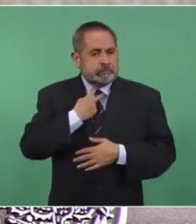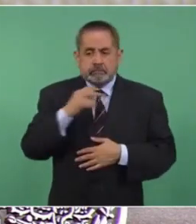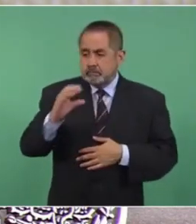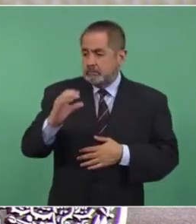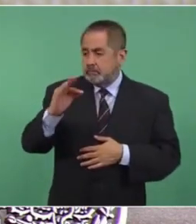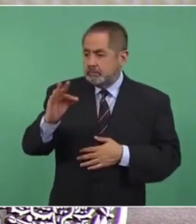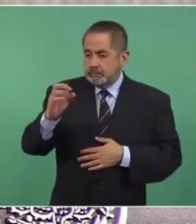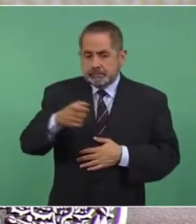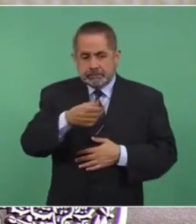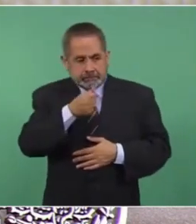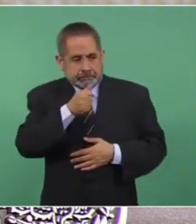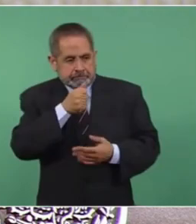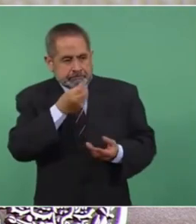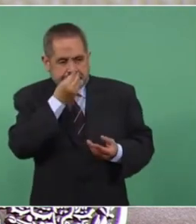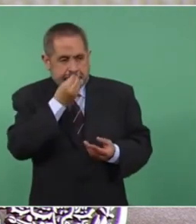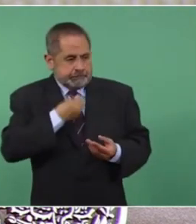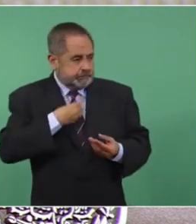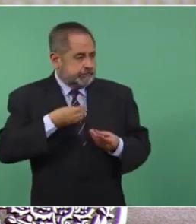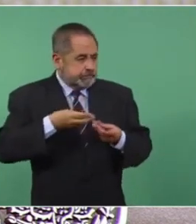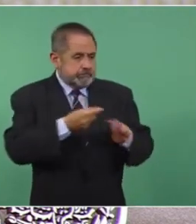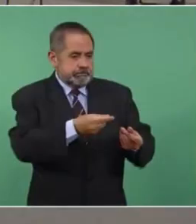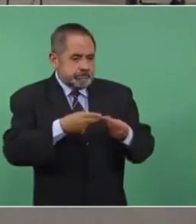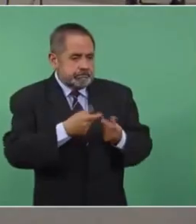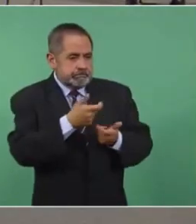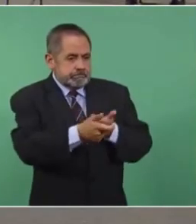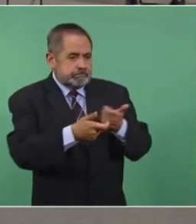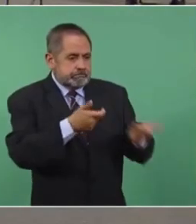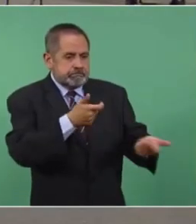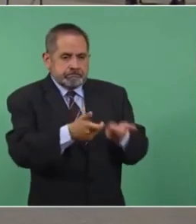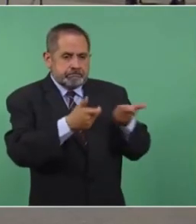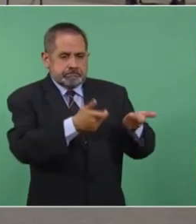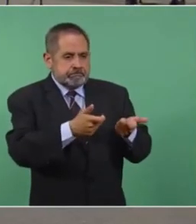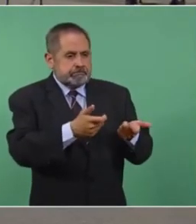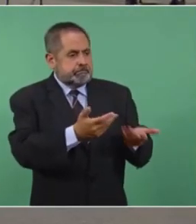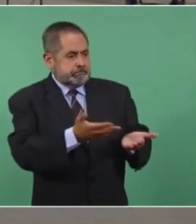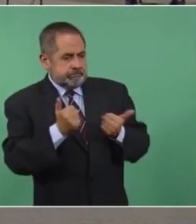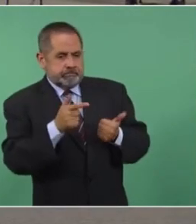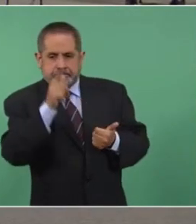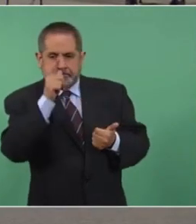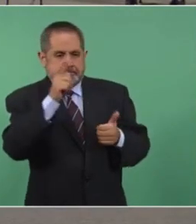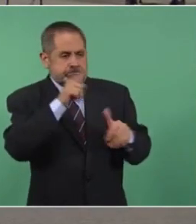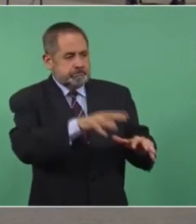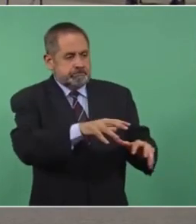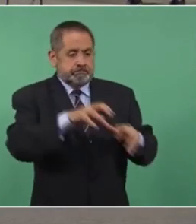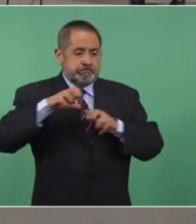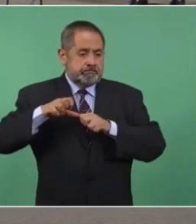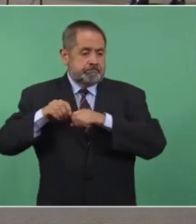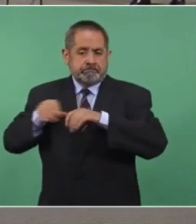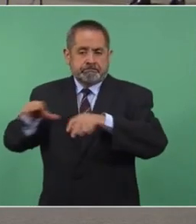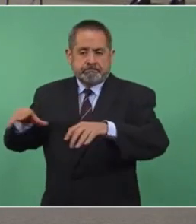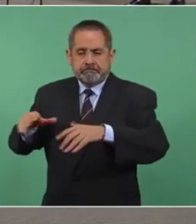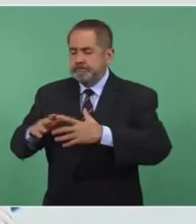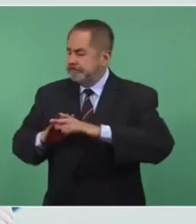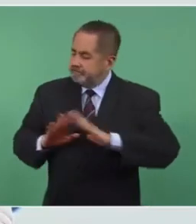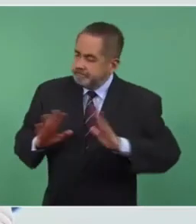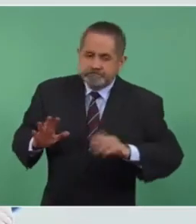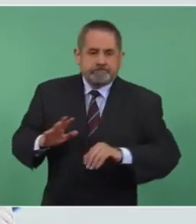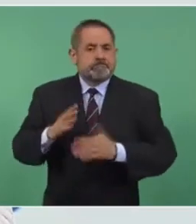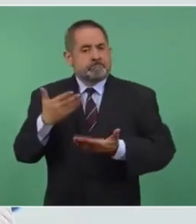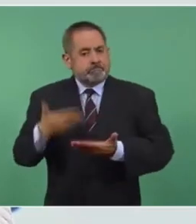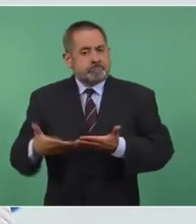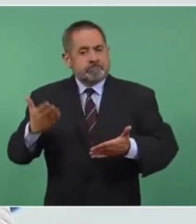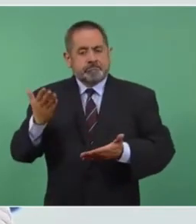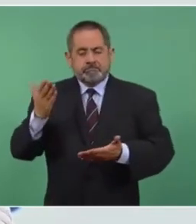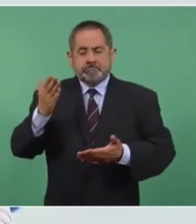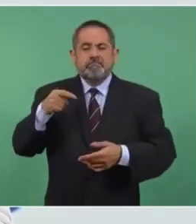financia de la empresa. La reforma que propone hoy el presidente Andrés Manuel López Obrador es